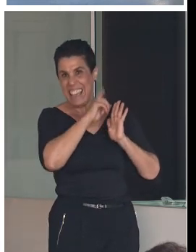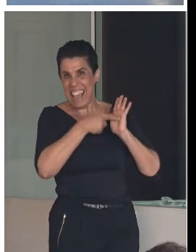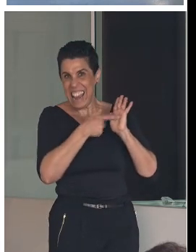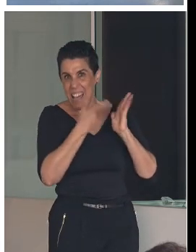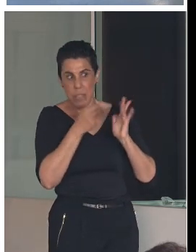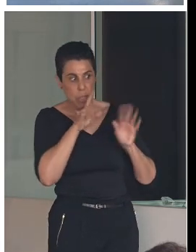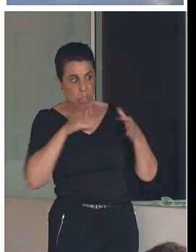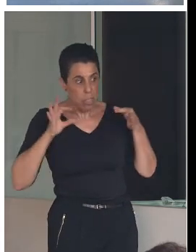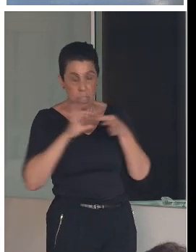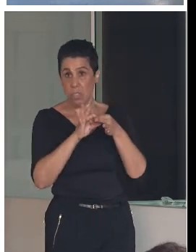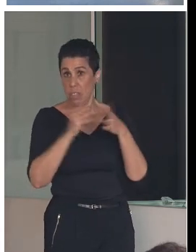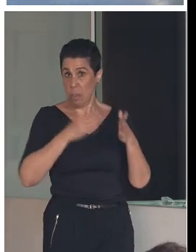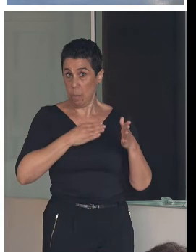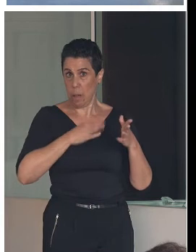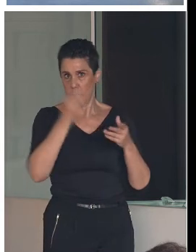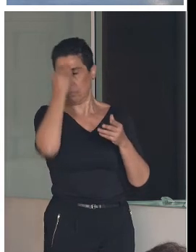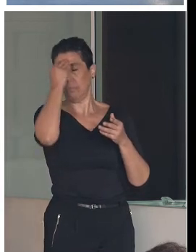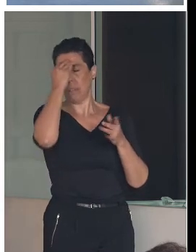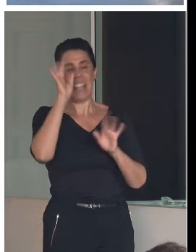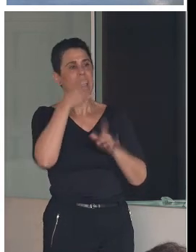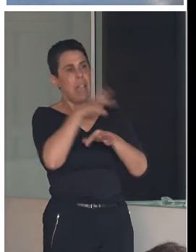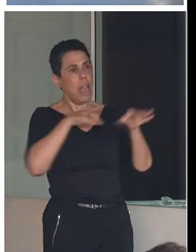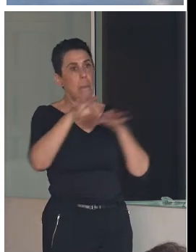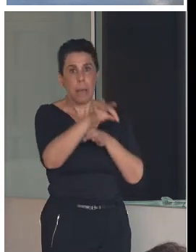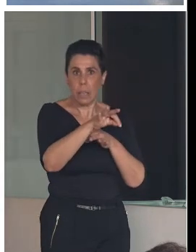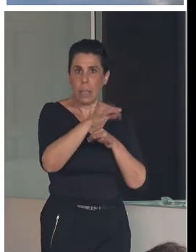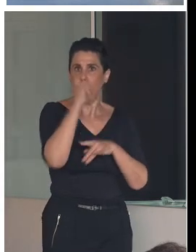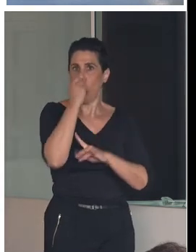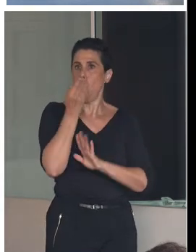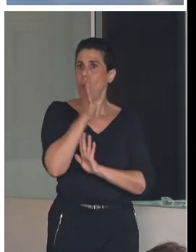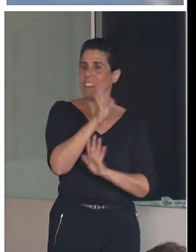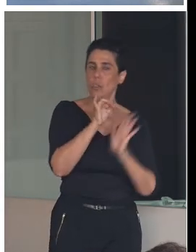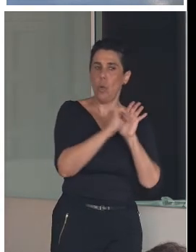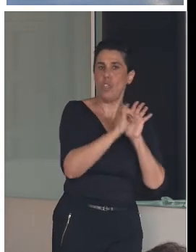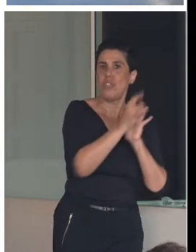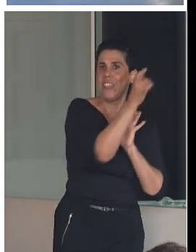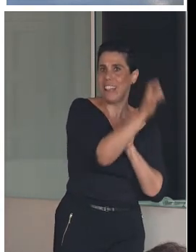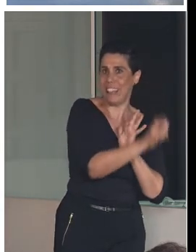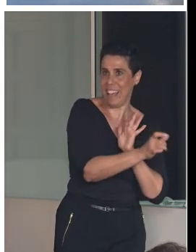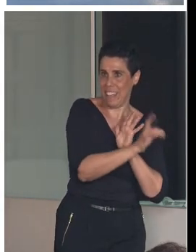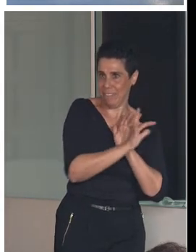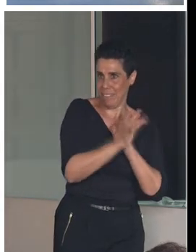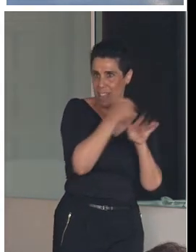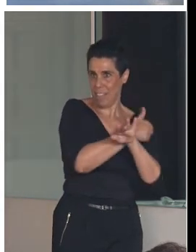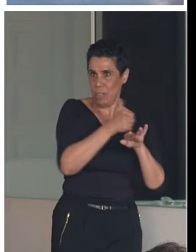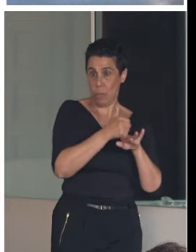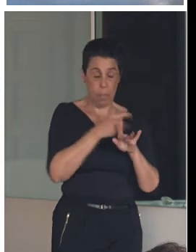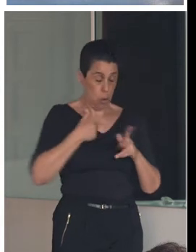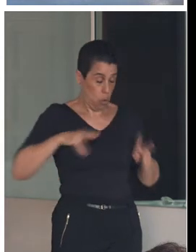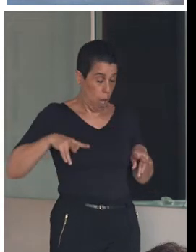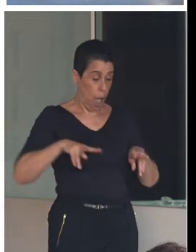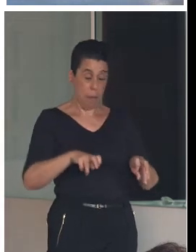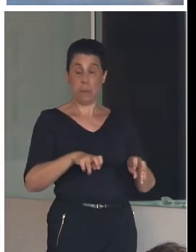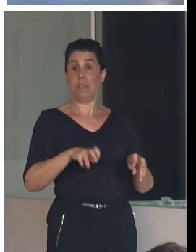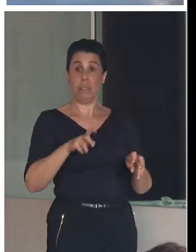empatía, tienes que tener una actitud de acercamiento al habitante. Yo, como todos en mis inicios, pues llegábamos